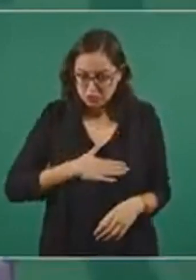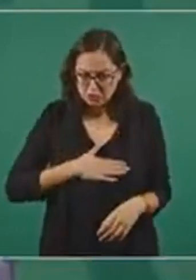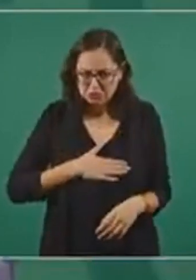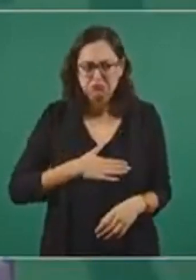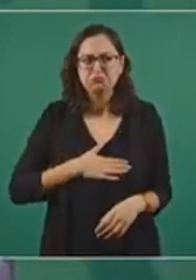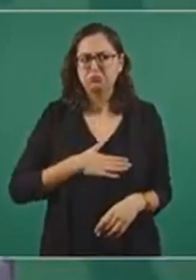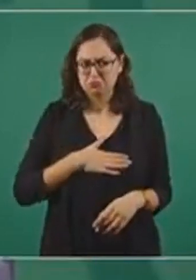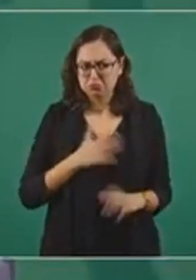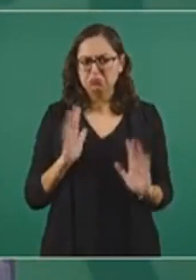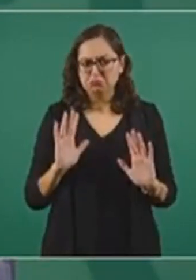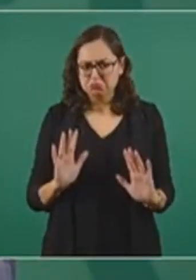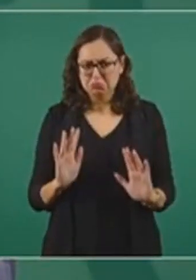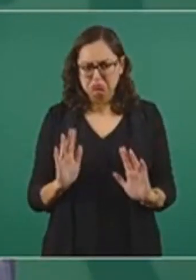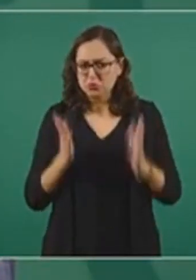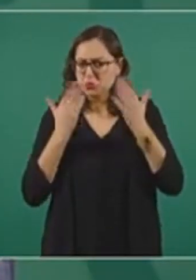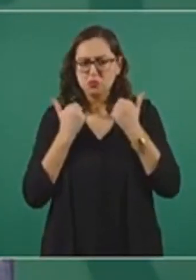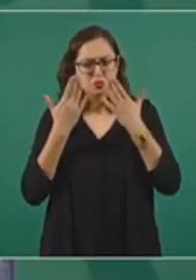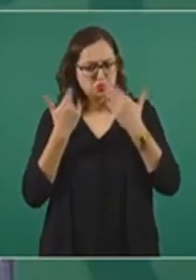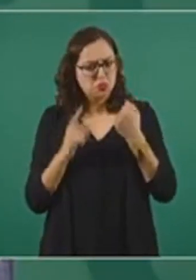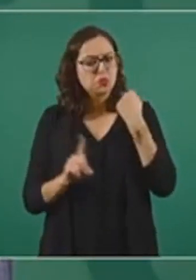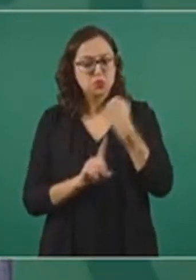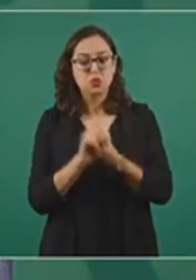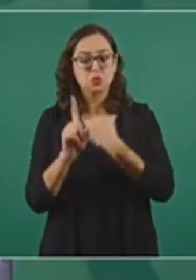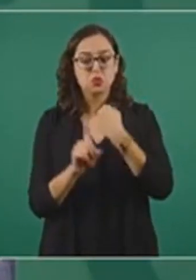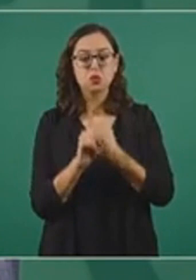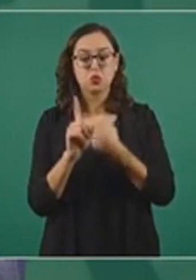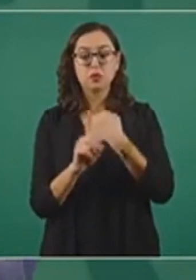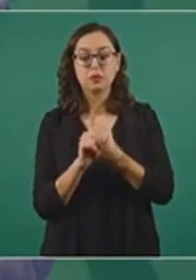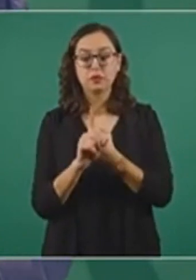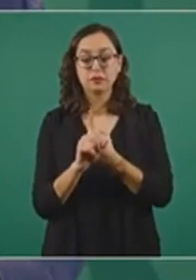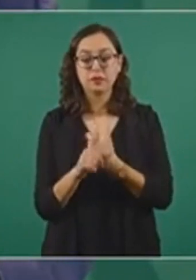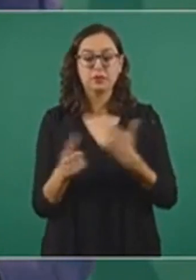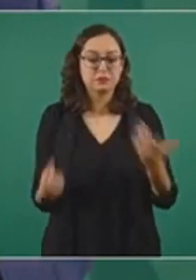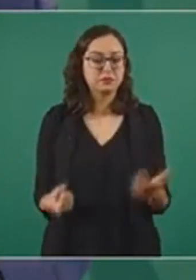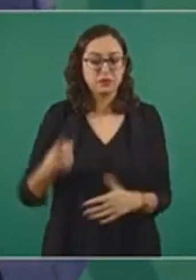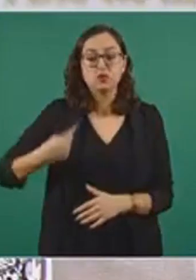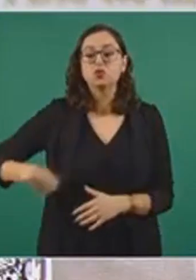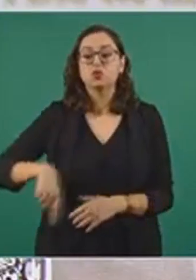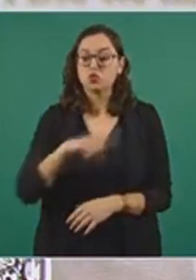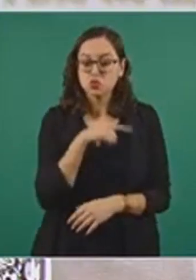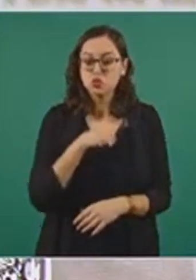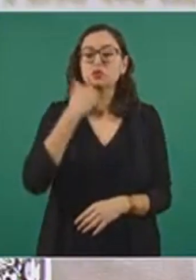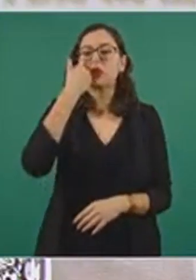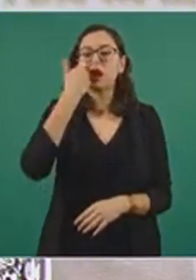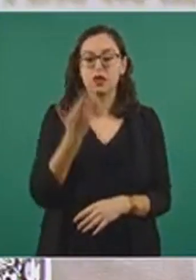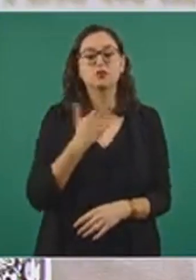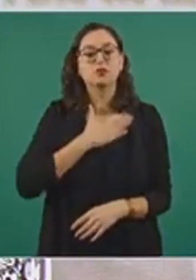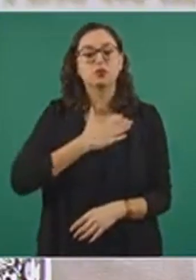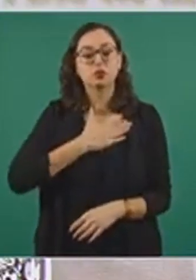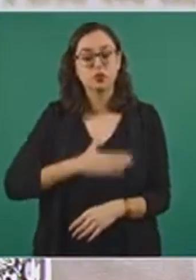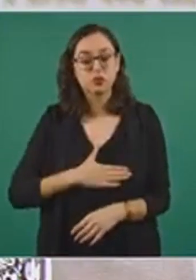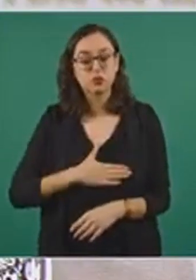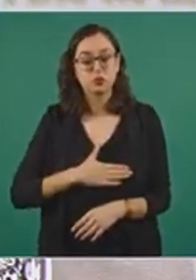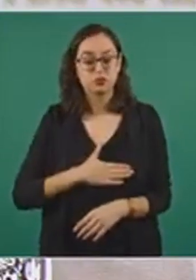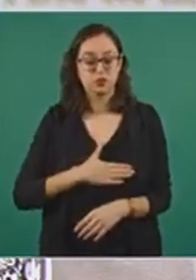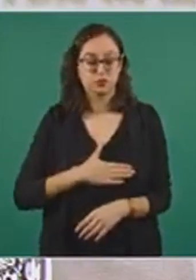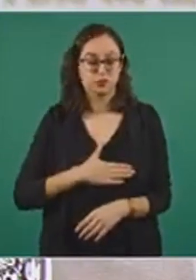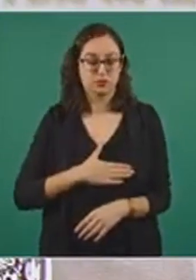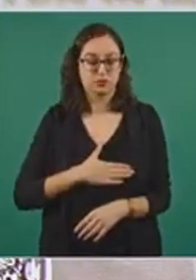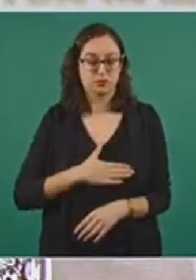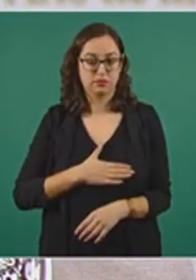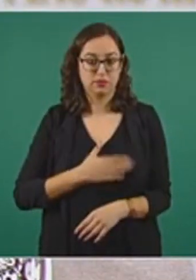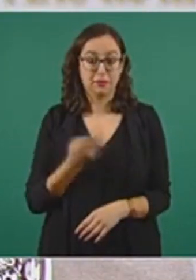no hay problema. O sea, nosotros estamos aquí para hacer justicia, pero no podemos